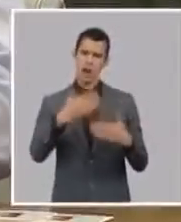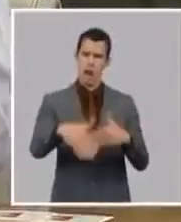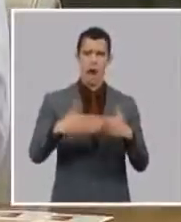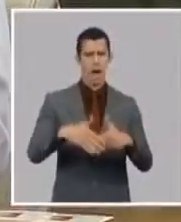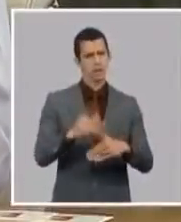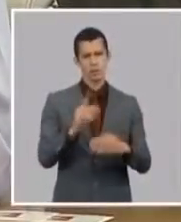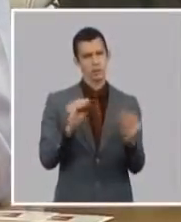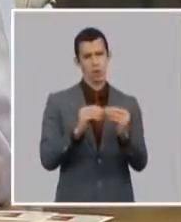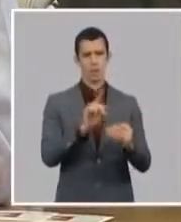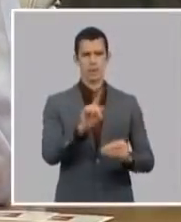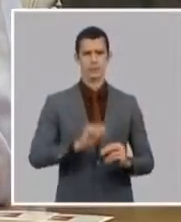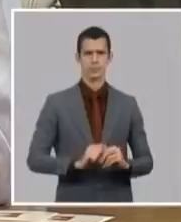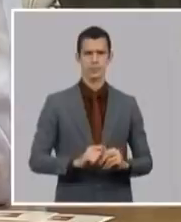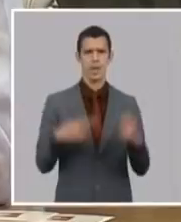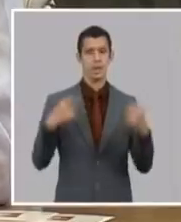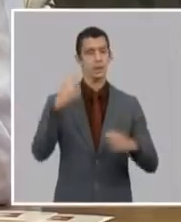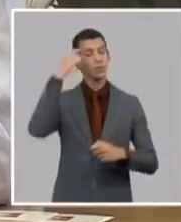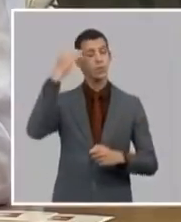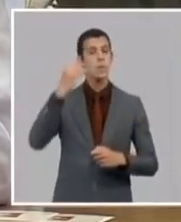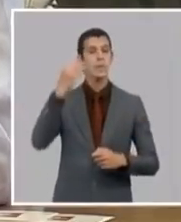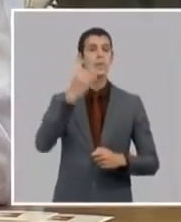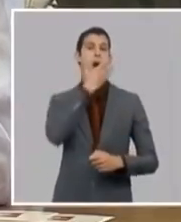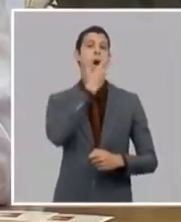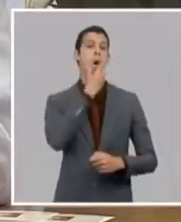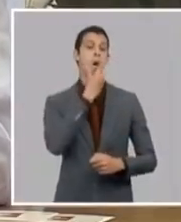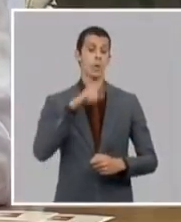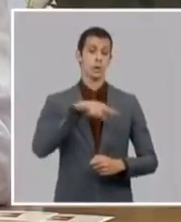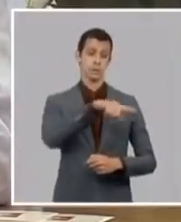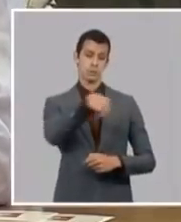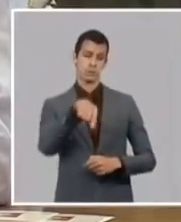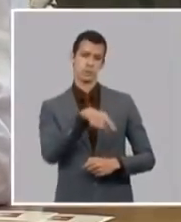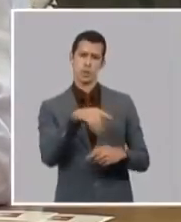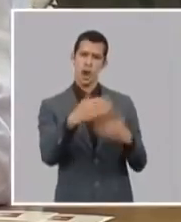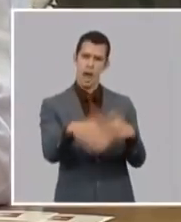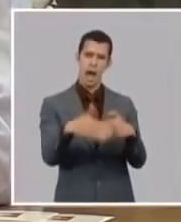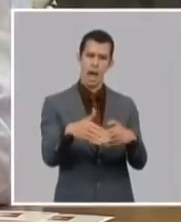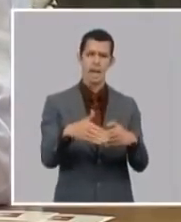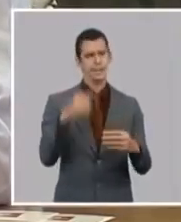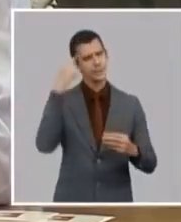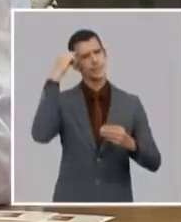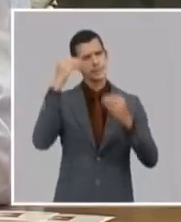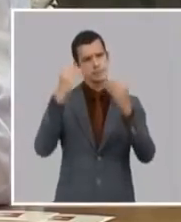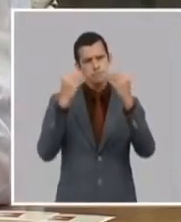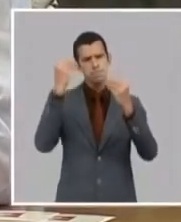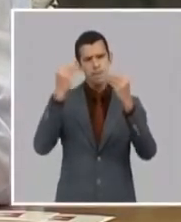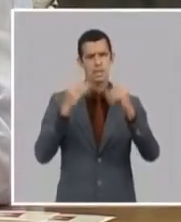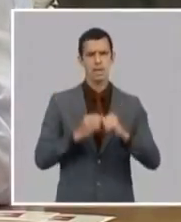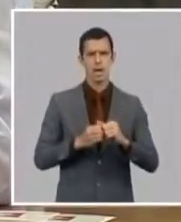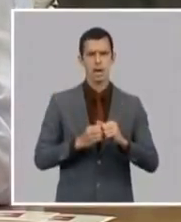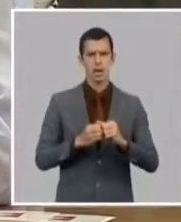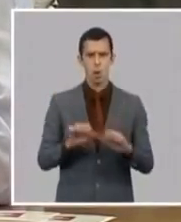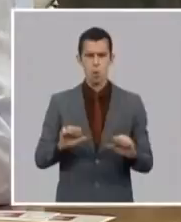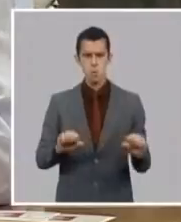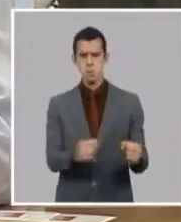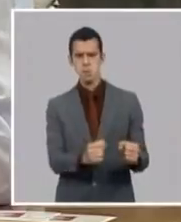jóvenes y todo un grupo de circunstancias como estas que hemos hablado de naturaleza de origen de causa